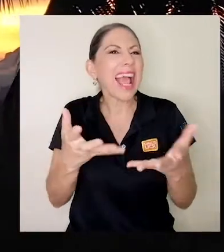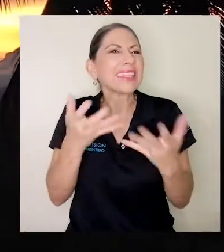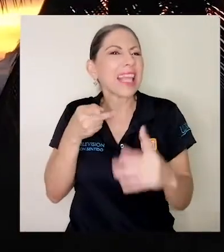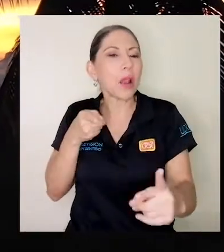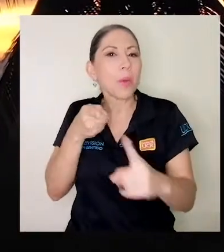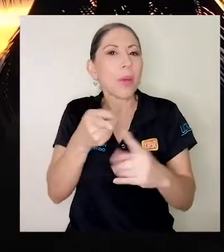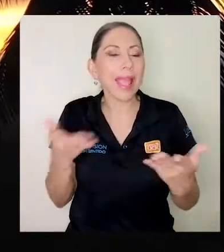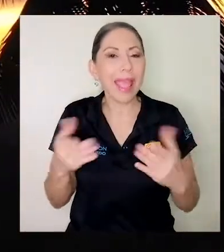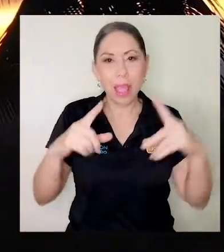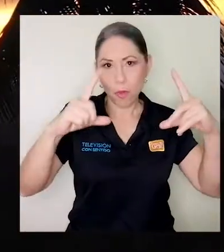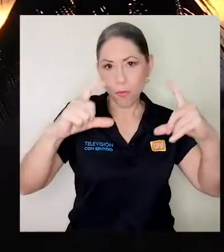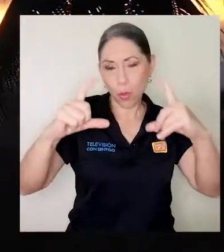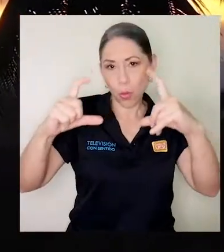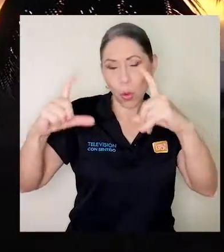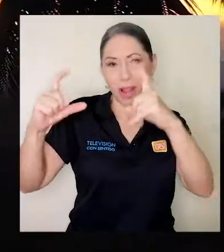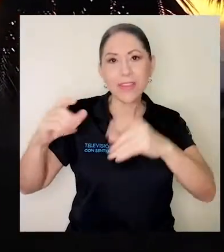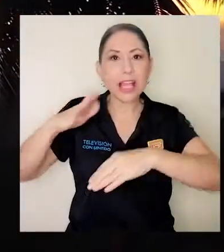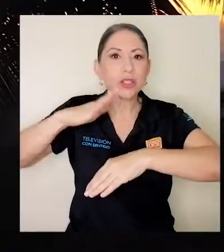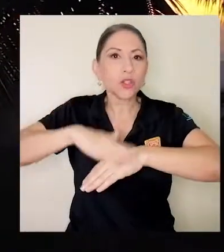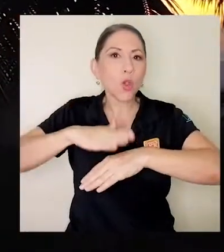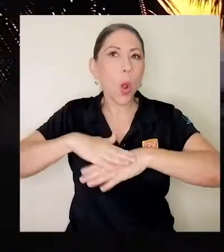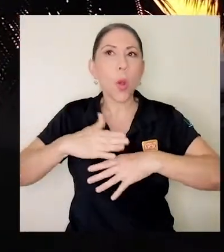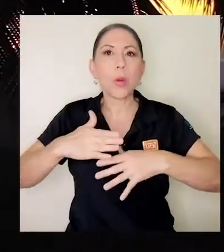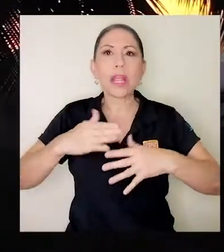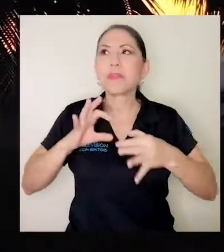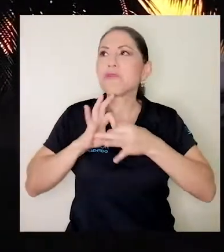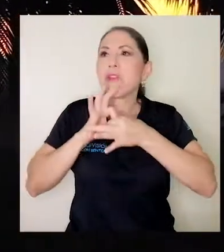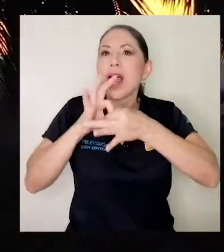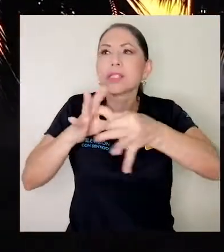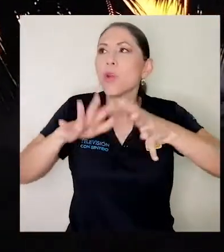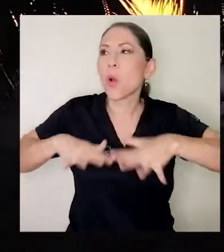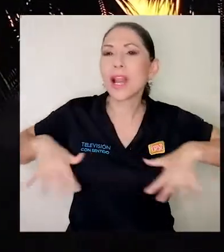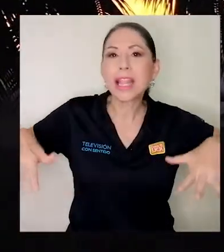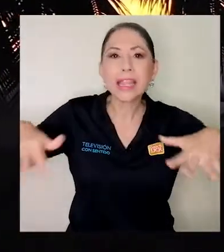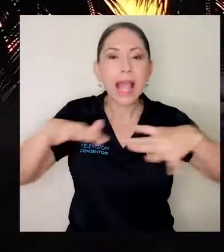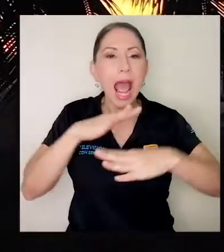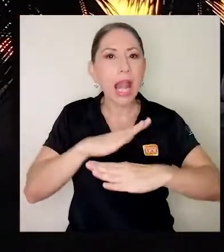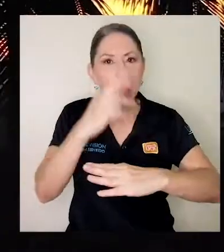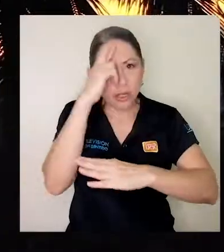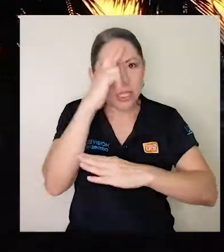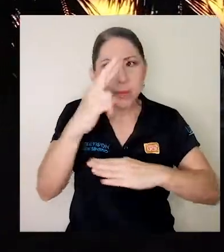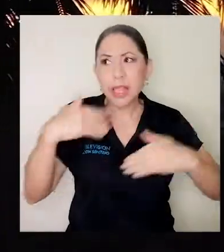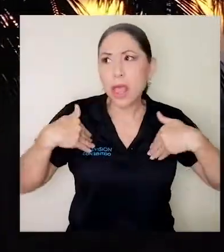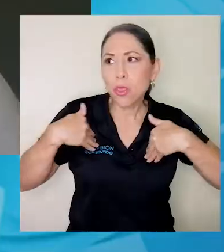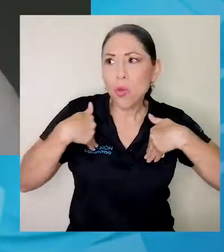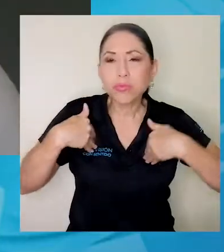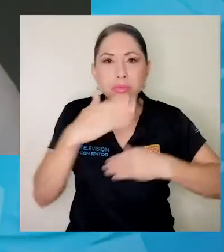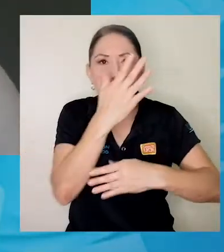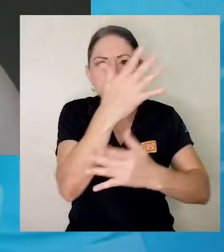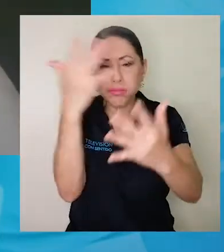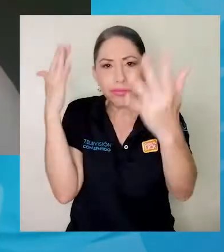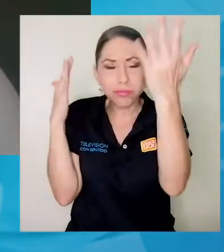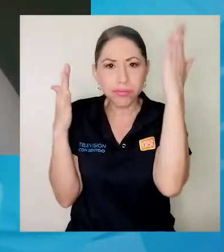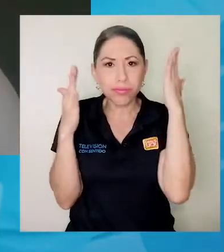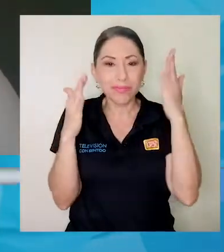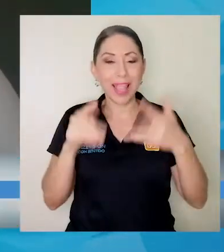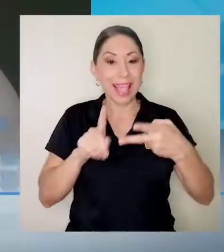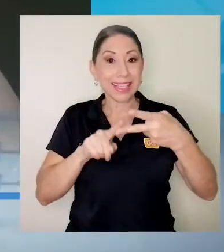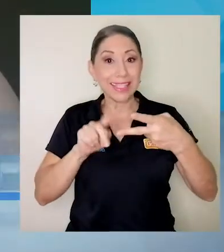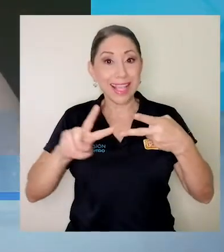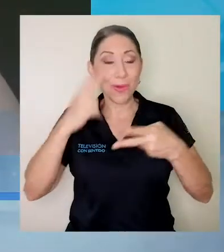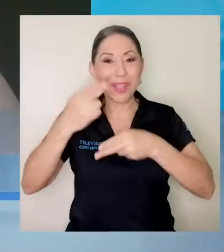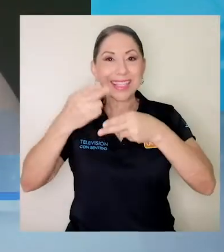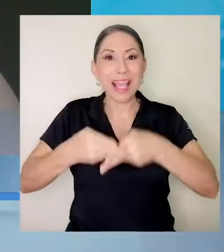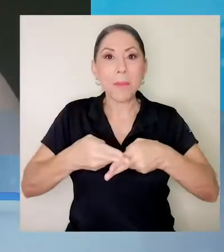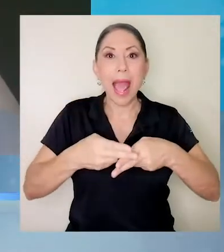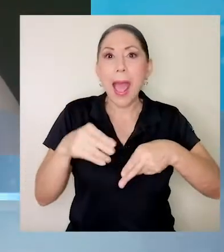gerimos son fotografías sobre la relación con el entorno, respetando la vida silvestre. Y la segunda categoría se llama